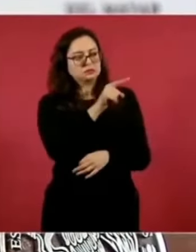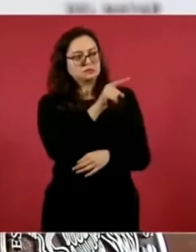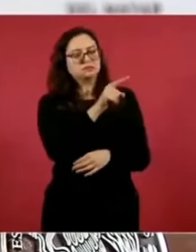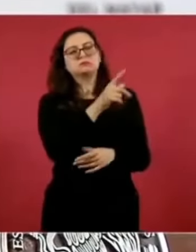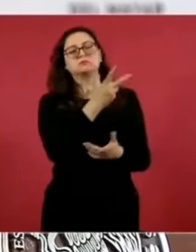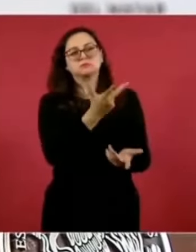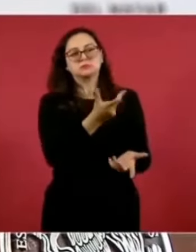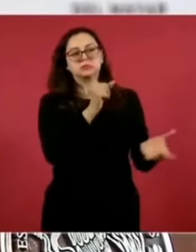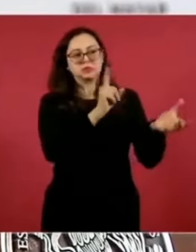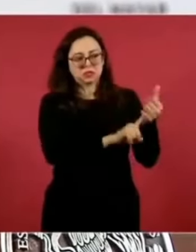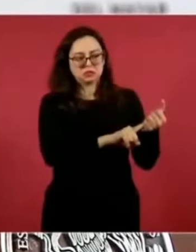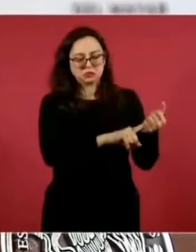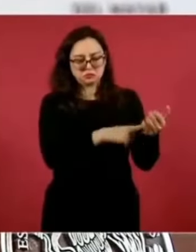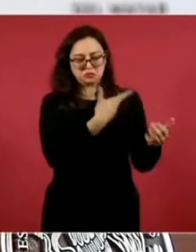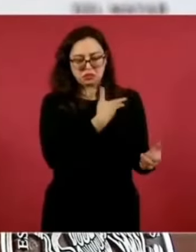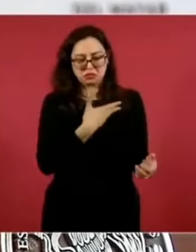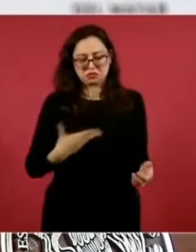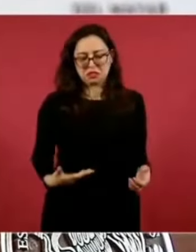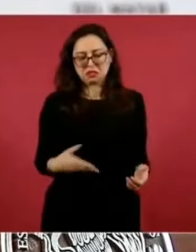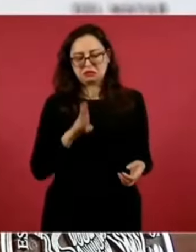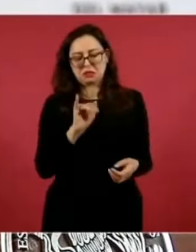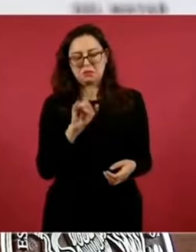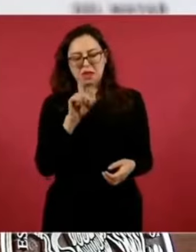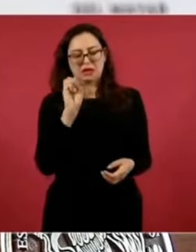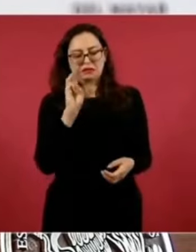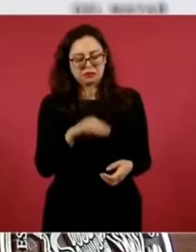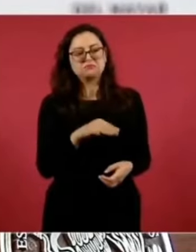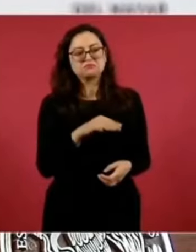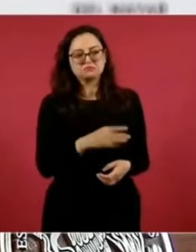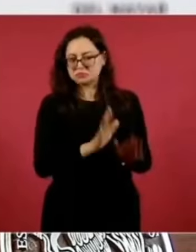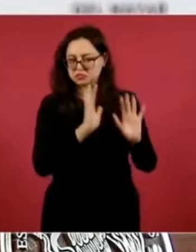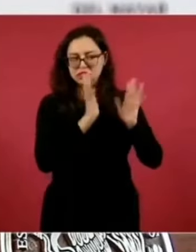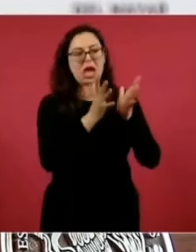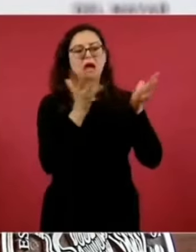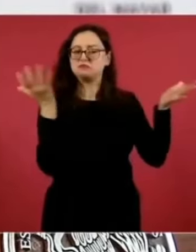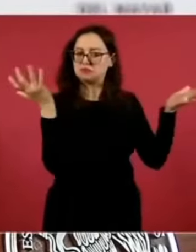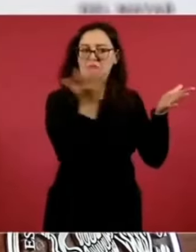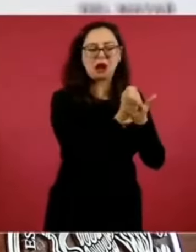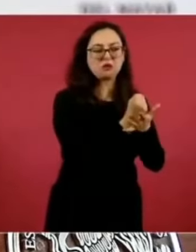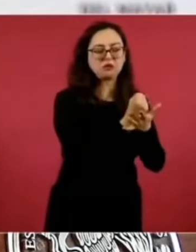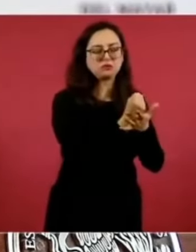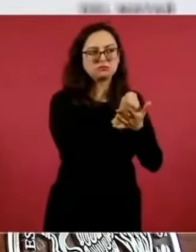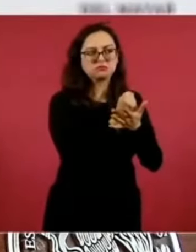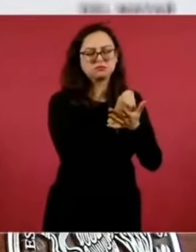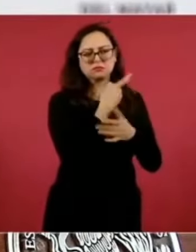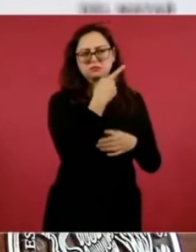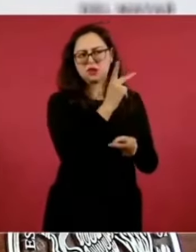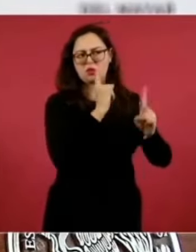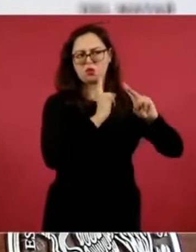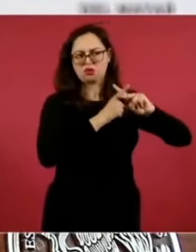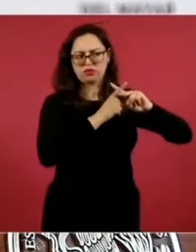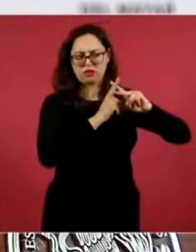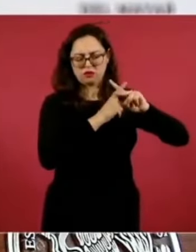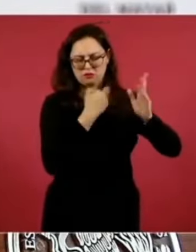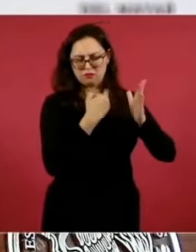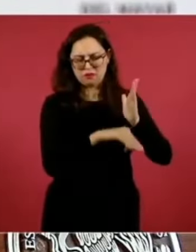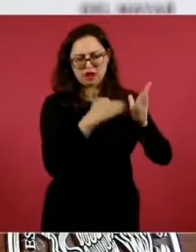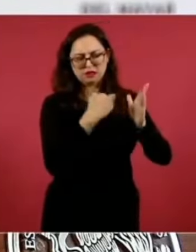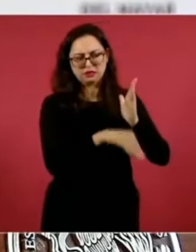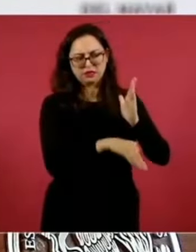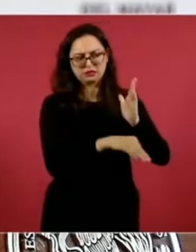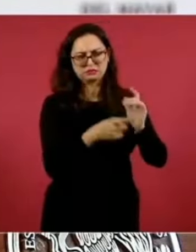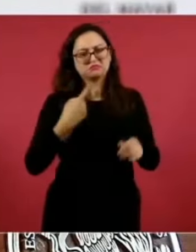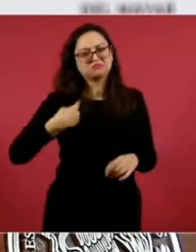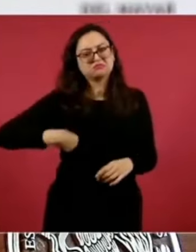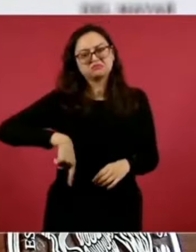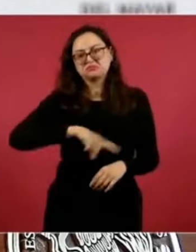y todavía no se terminaba el conteo, esperamos. Algunos